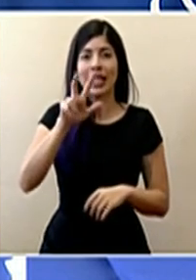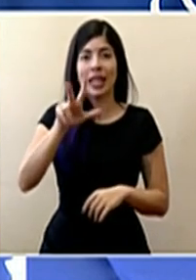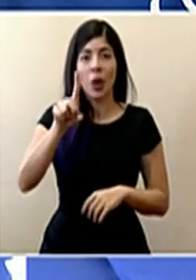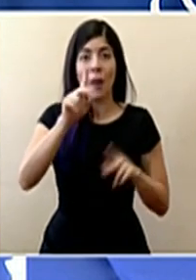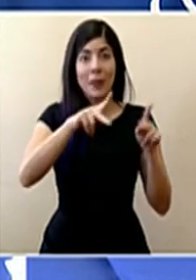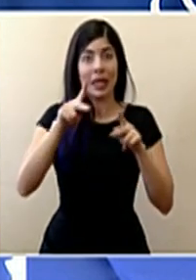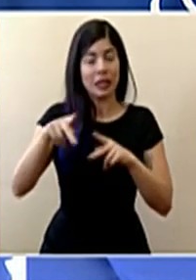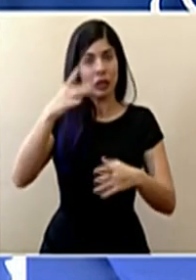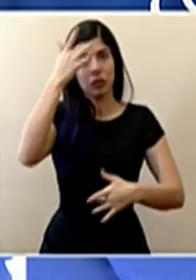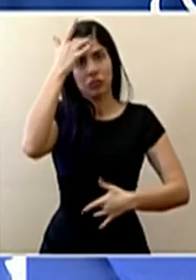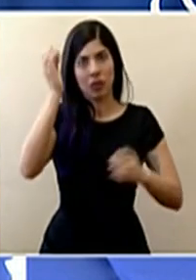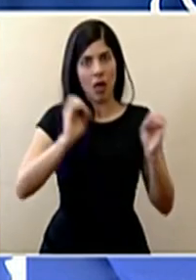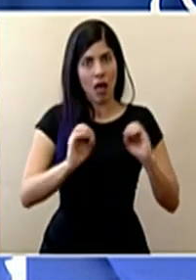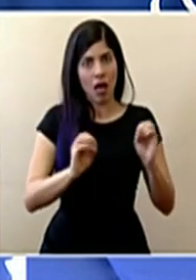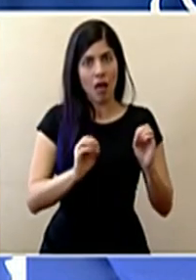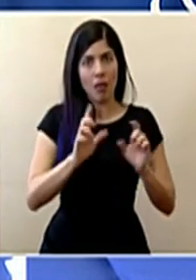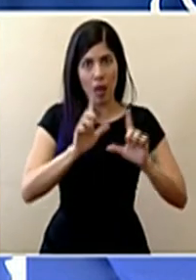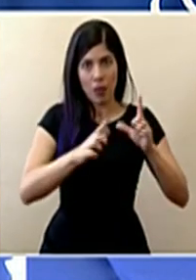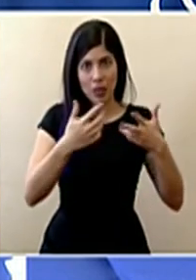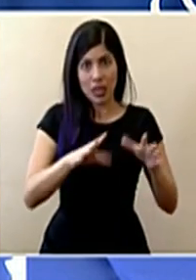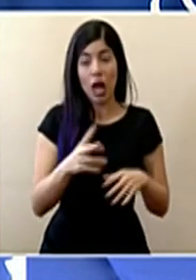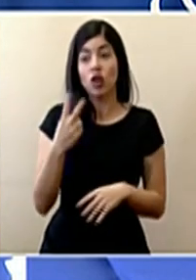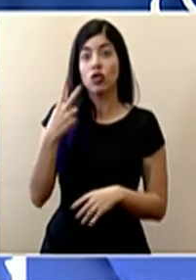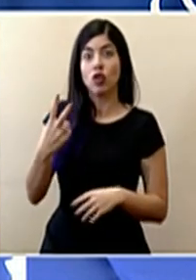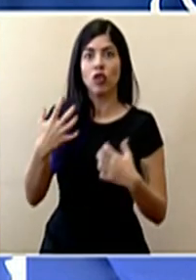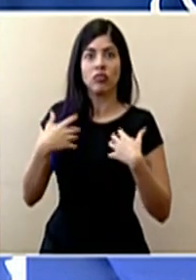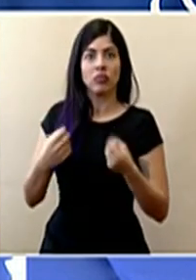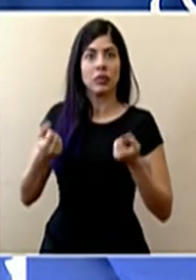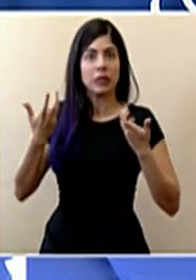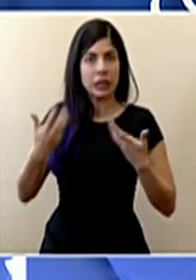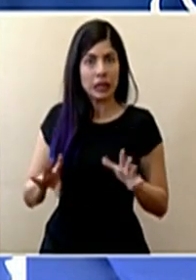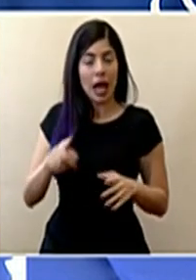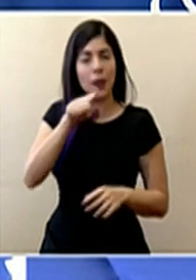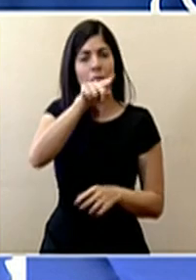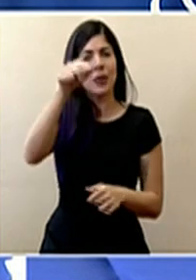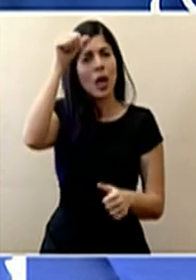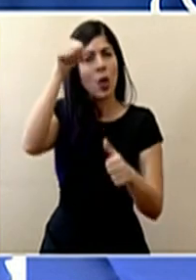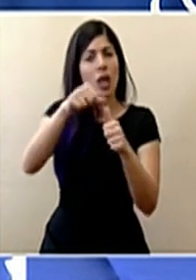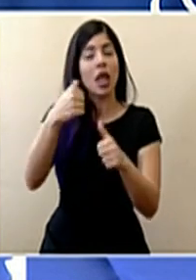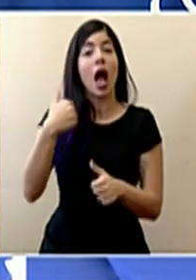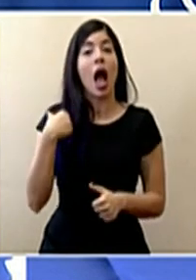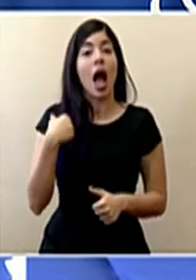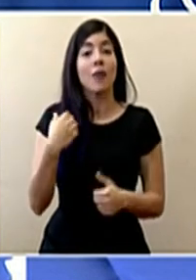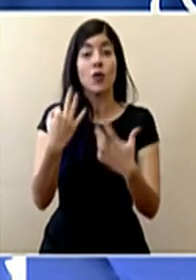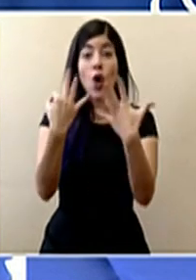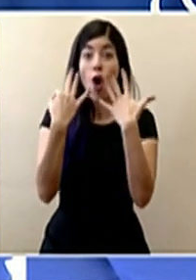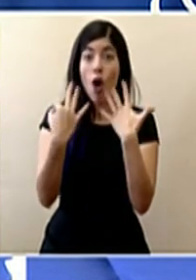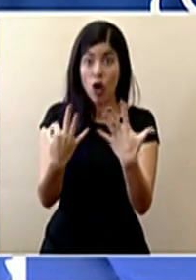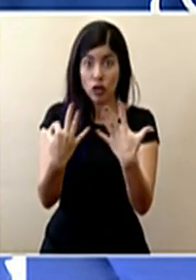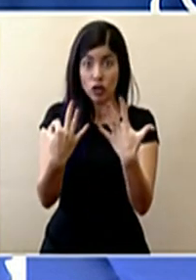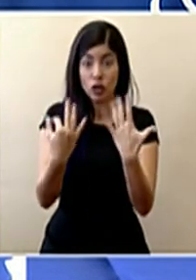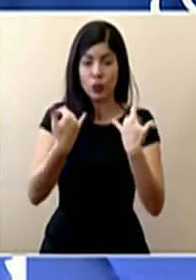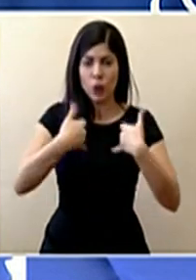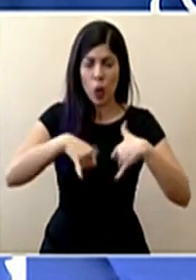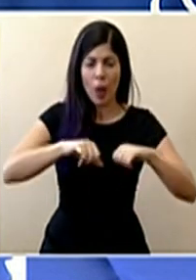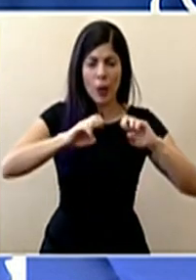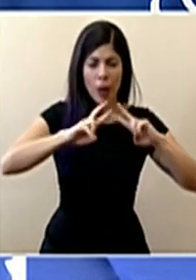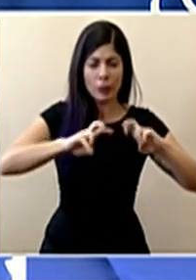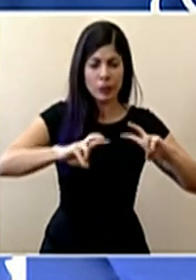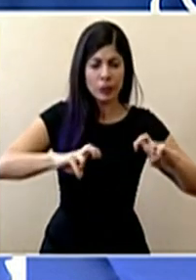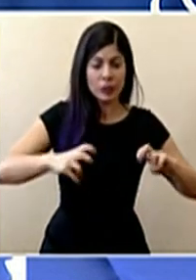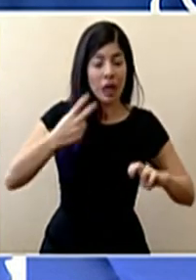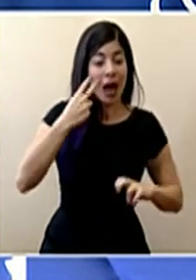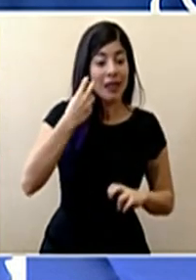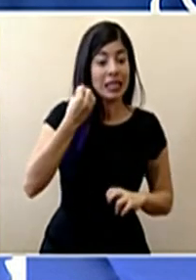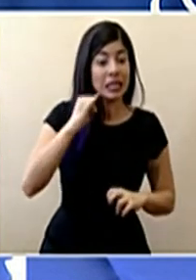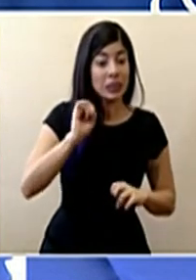y 2 han sido dadas de alta ya, recordemos que hay 8 que están en este momento en análisis todavía para